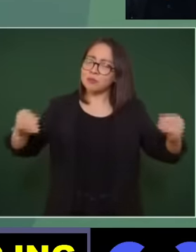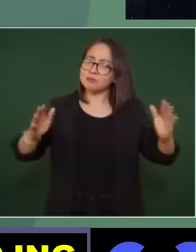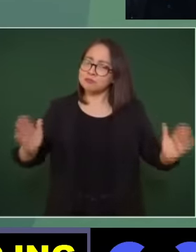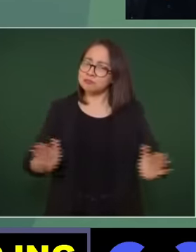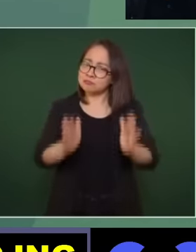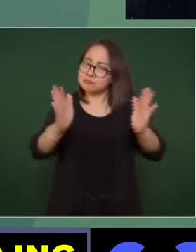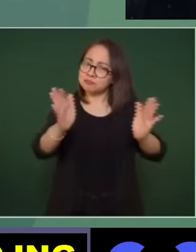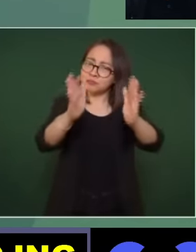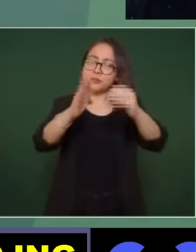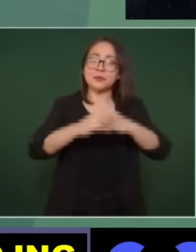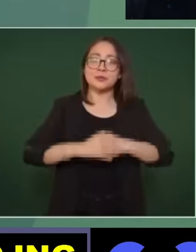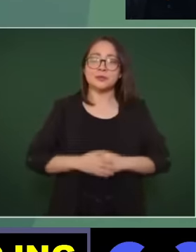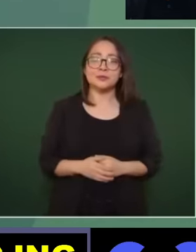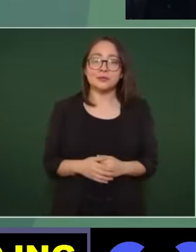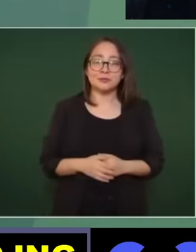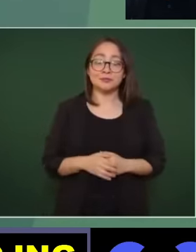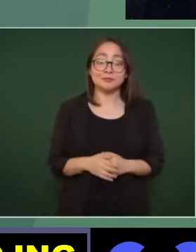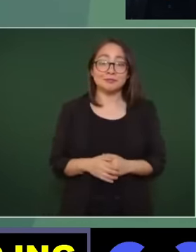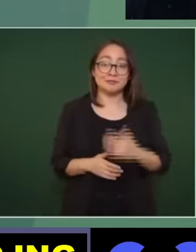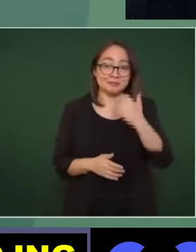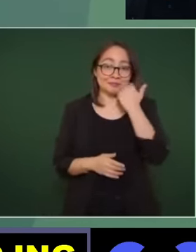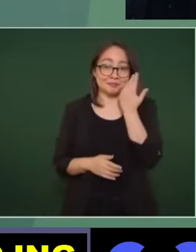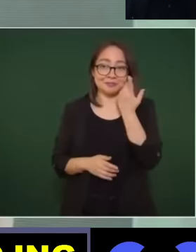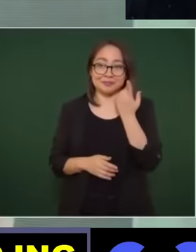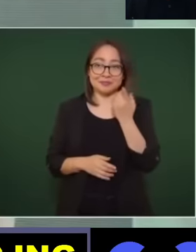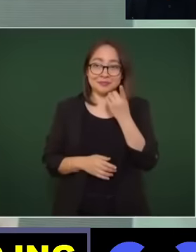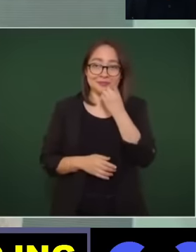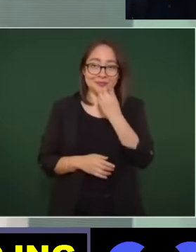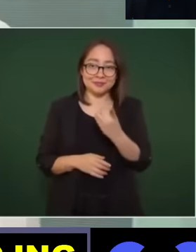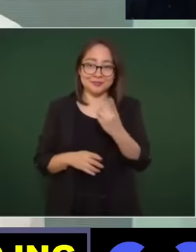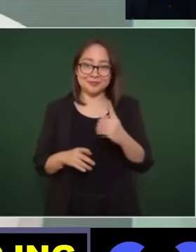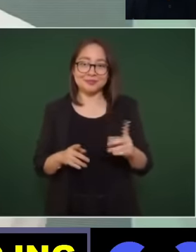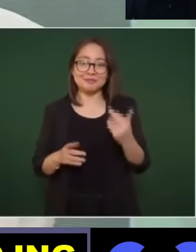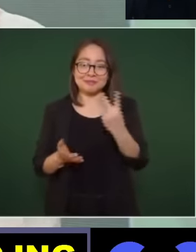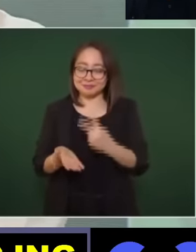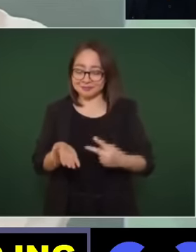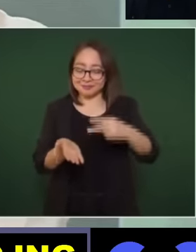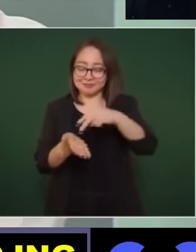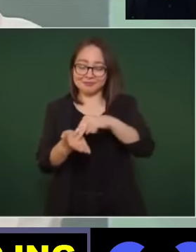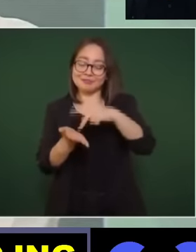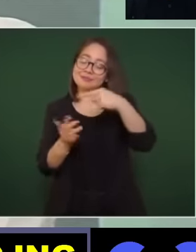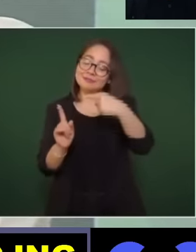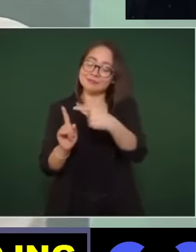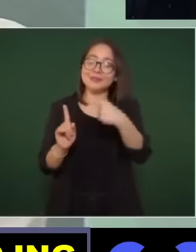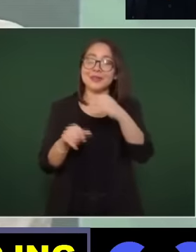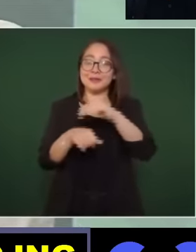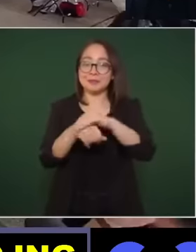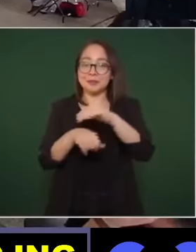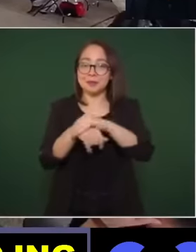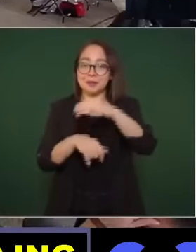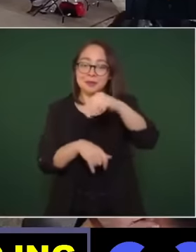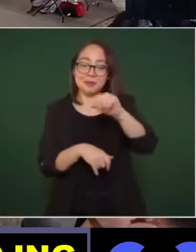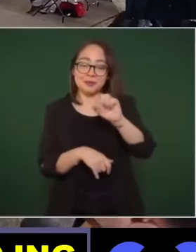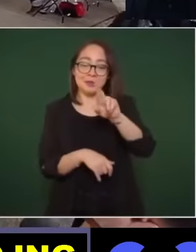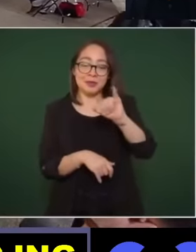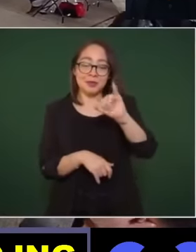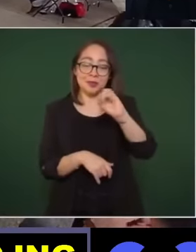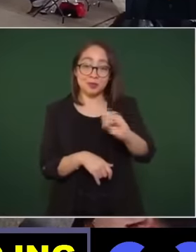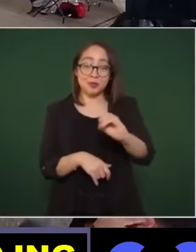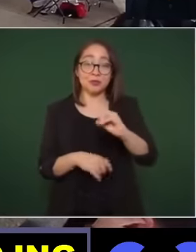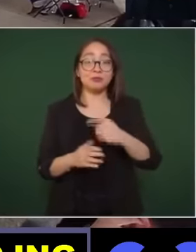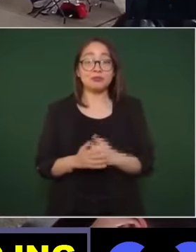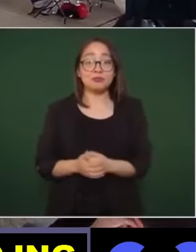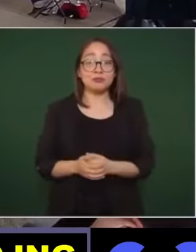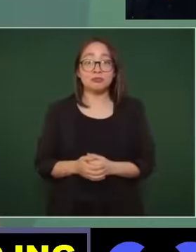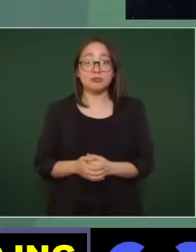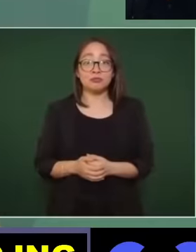les cuento una anécdota de mario buenísima este yo era el